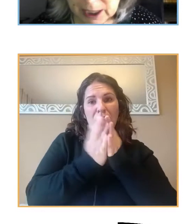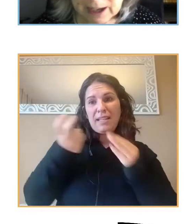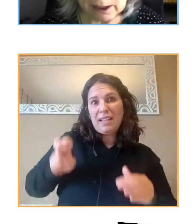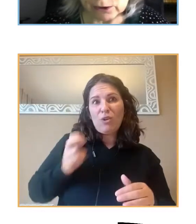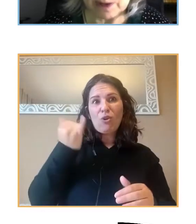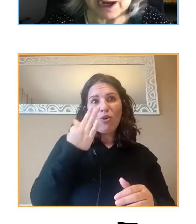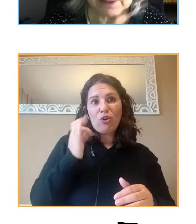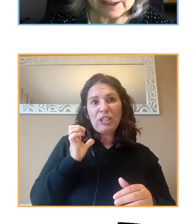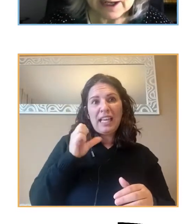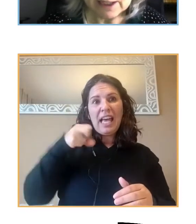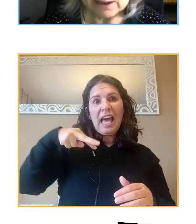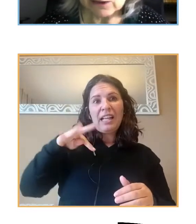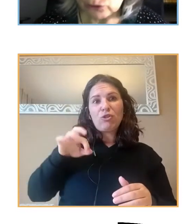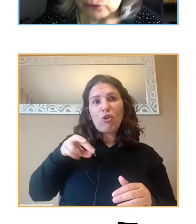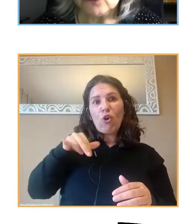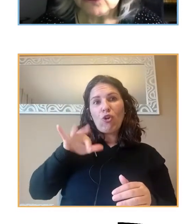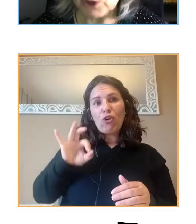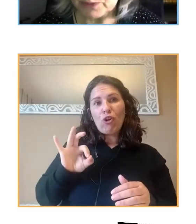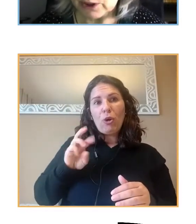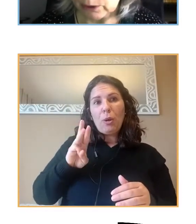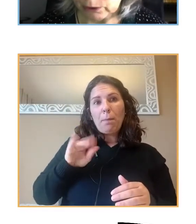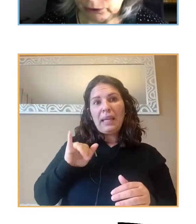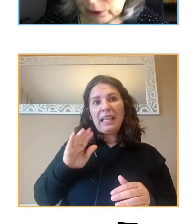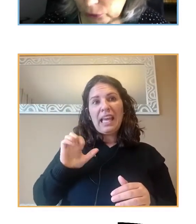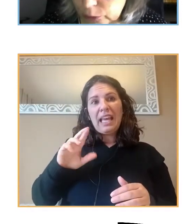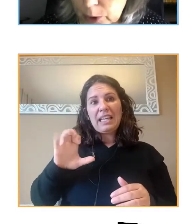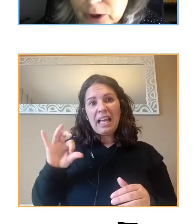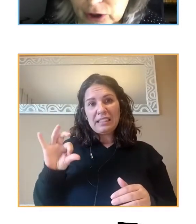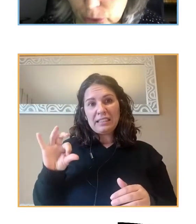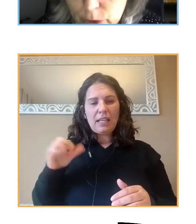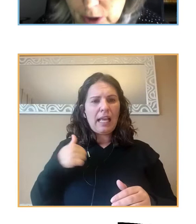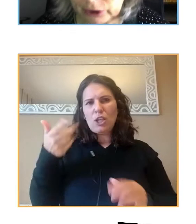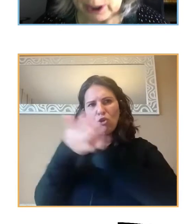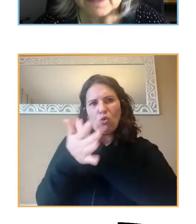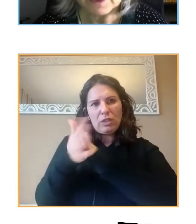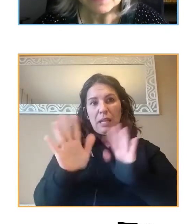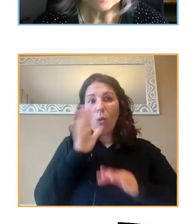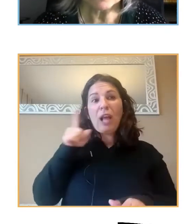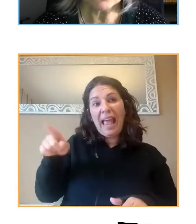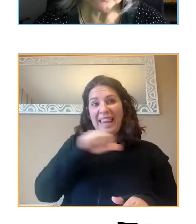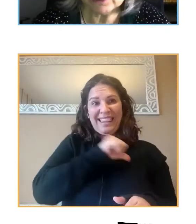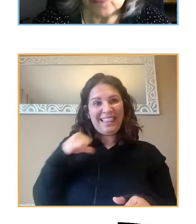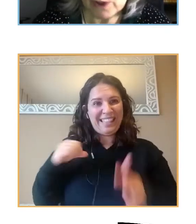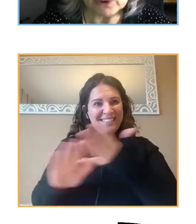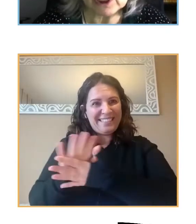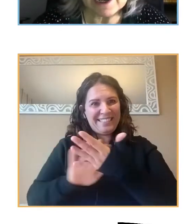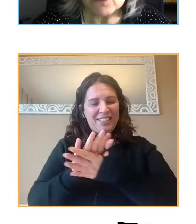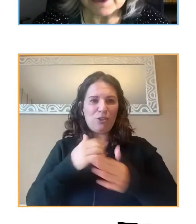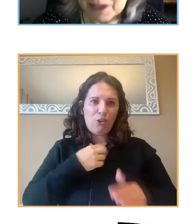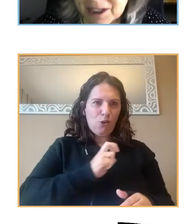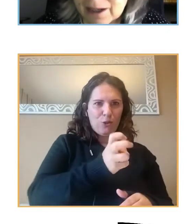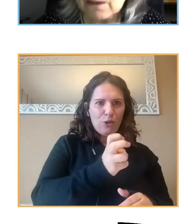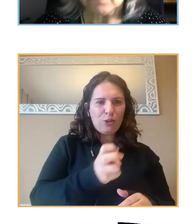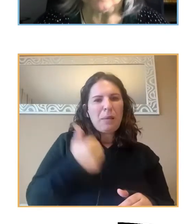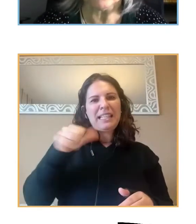Piqueras, que nos va a hablar de sus propios estudios. Yo les puedo aportar algo a nivel